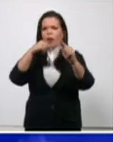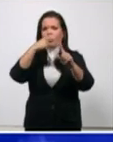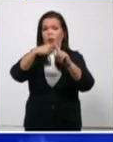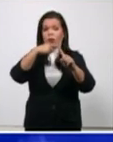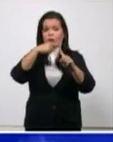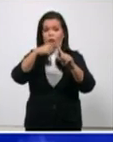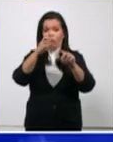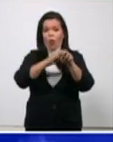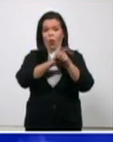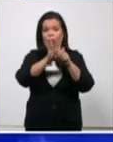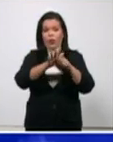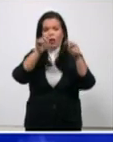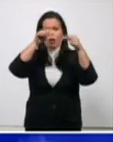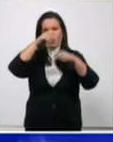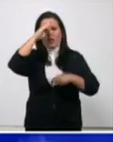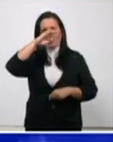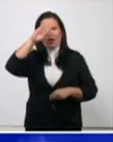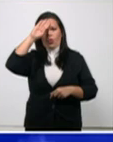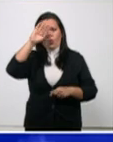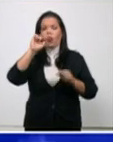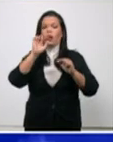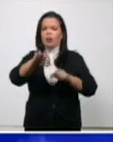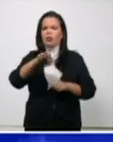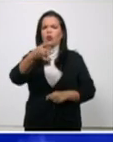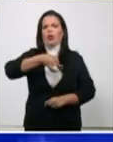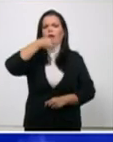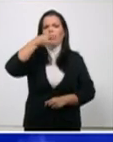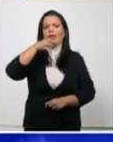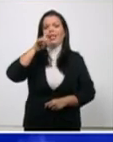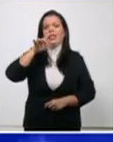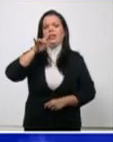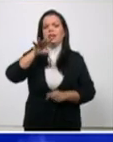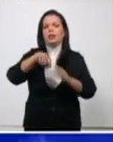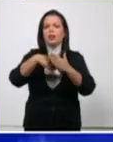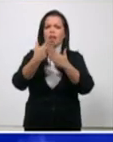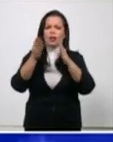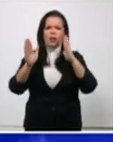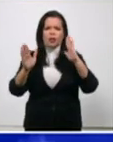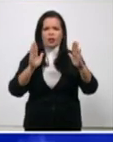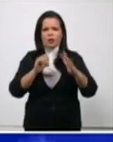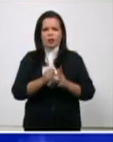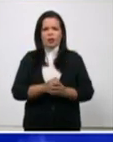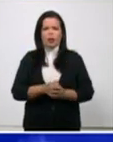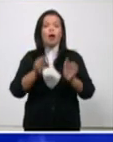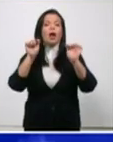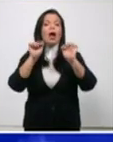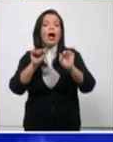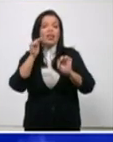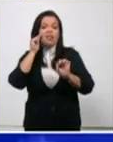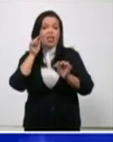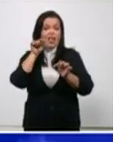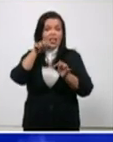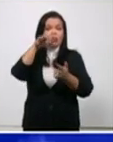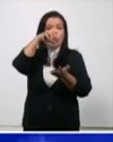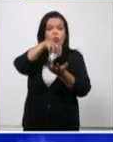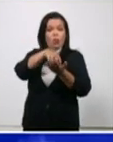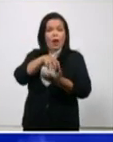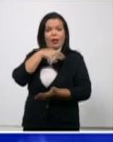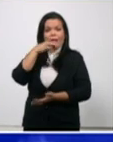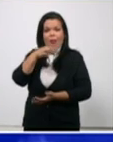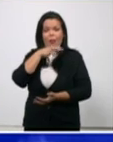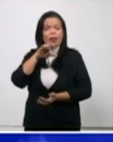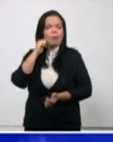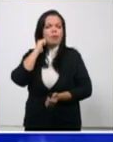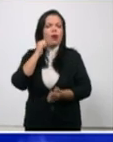en nuestro país en los últimos 15 días es ahí donde hay riesgo de la enfermedad en lo más mínimo el